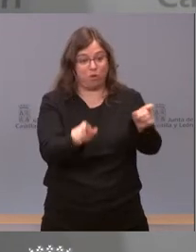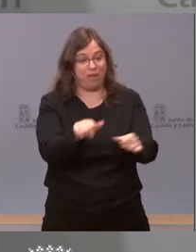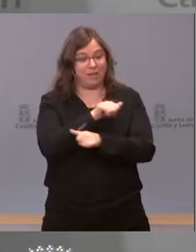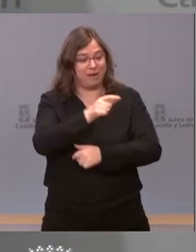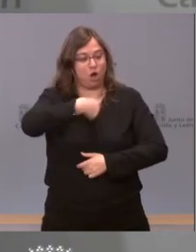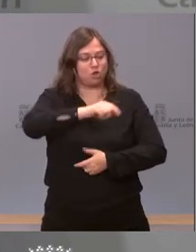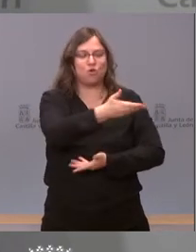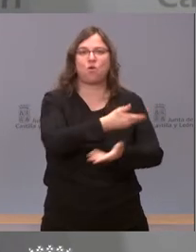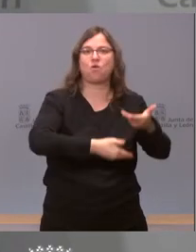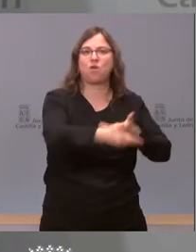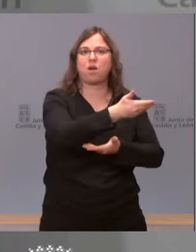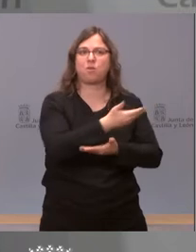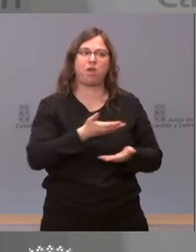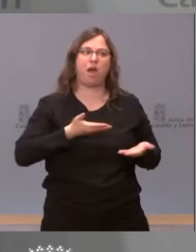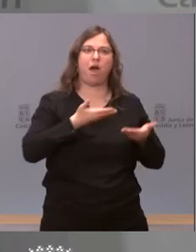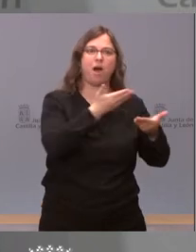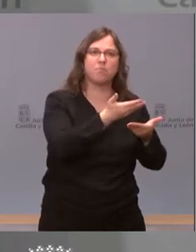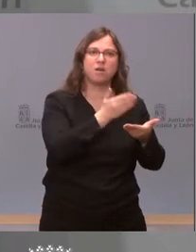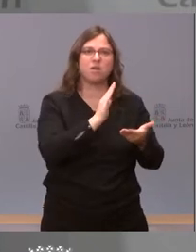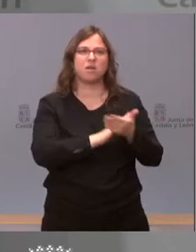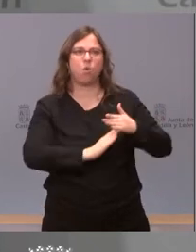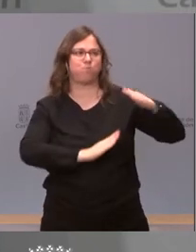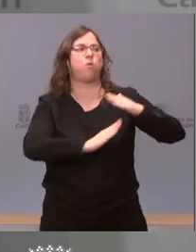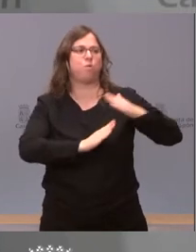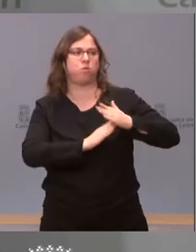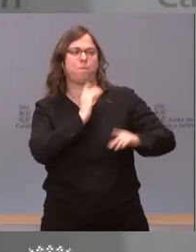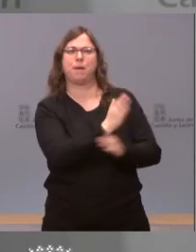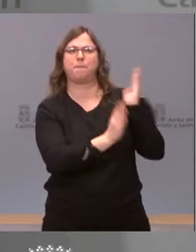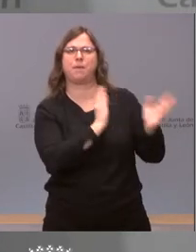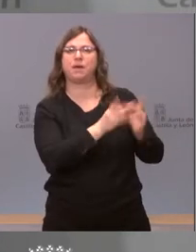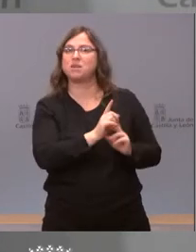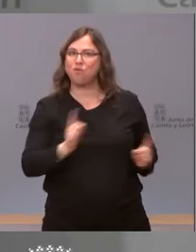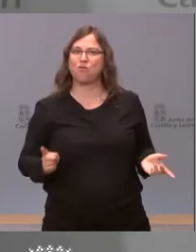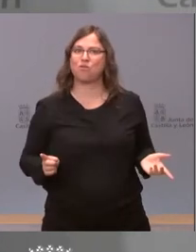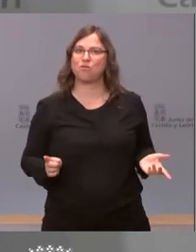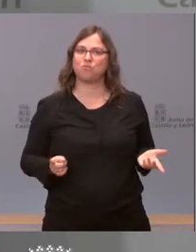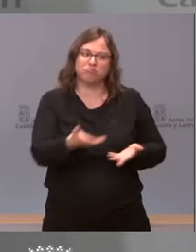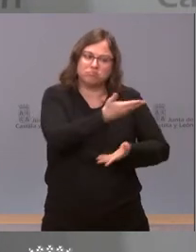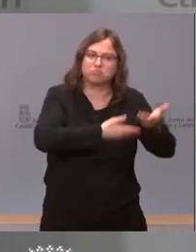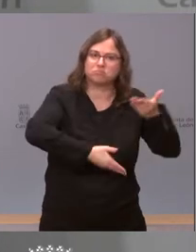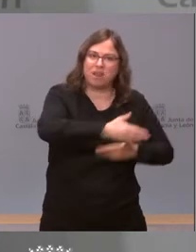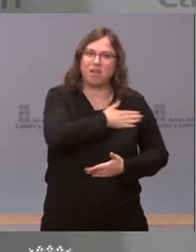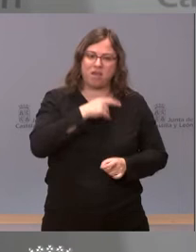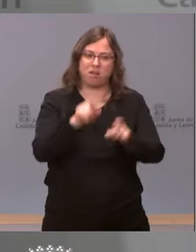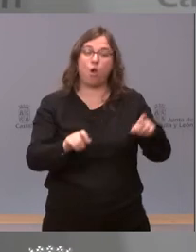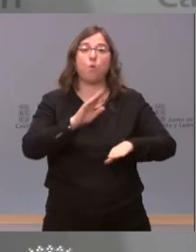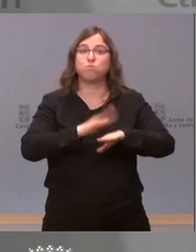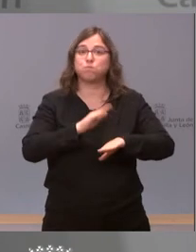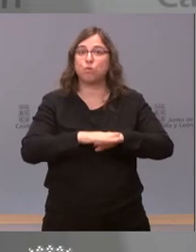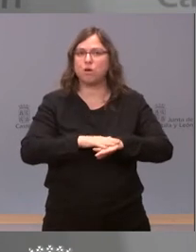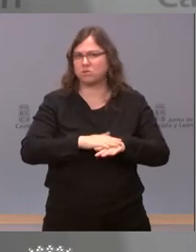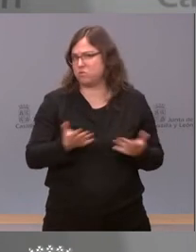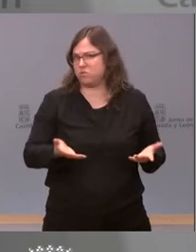ayudemos en los momentos difíciles y que no nos tiremos los platos a la cabeza. Por eso le digo que es